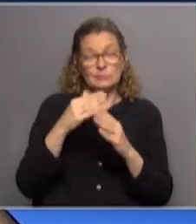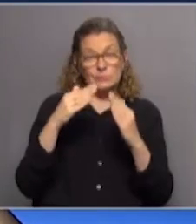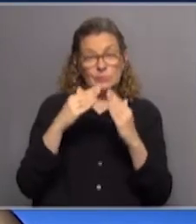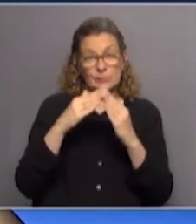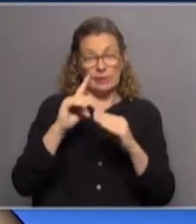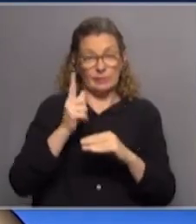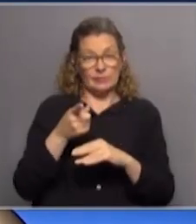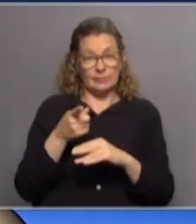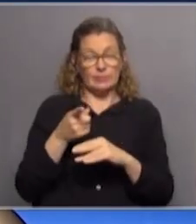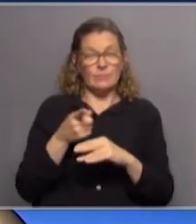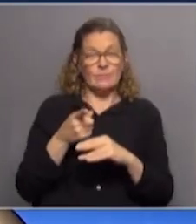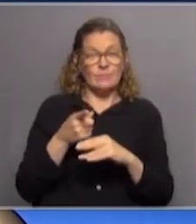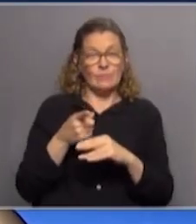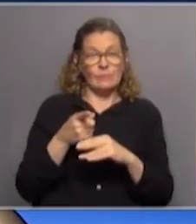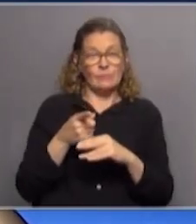de Galicia,